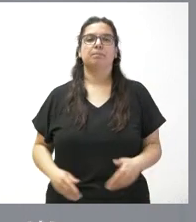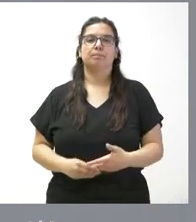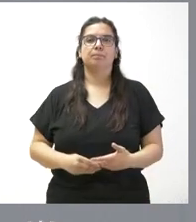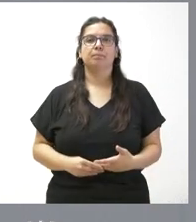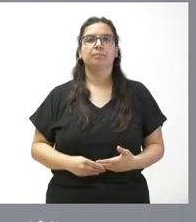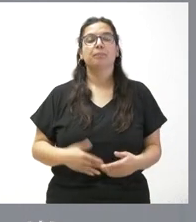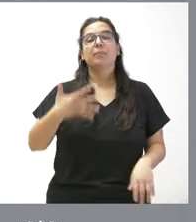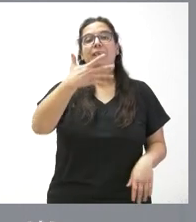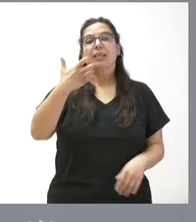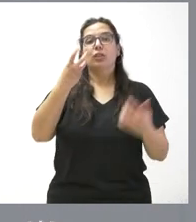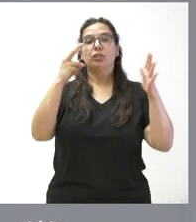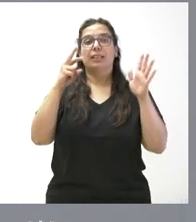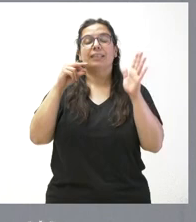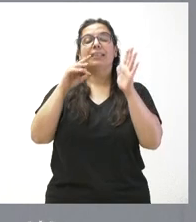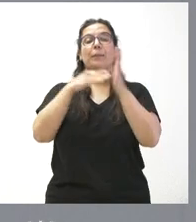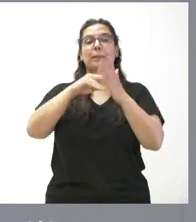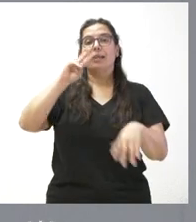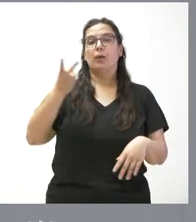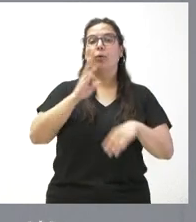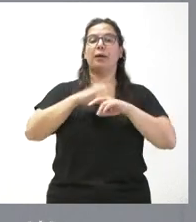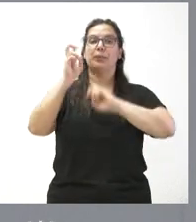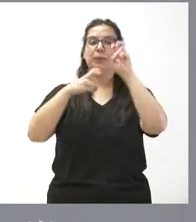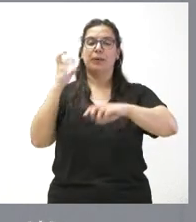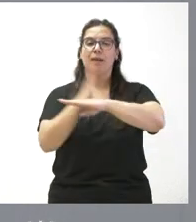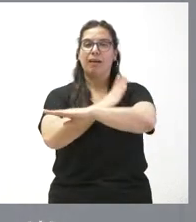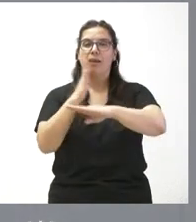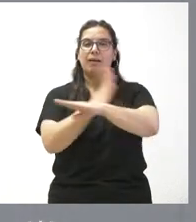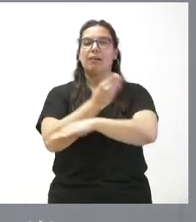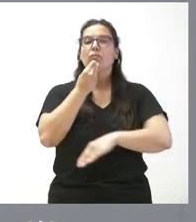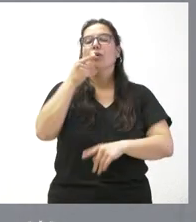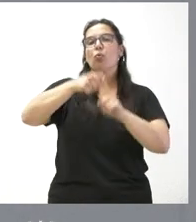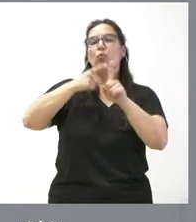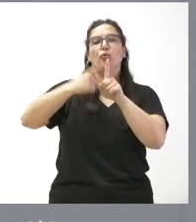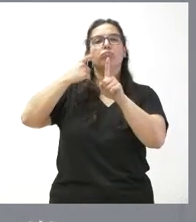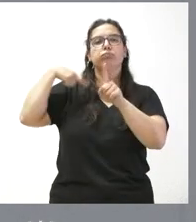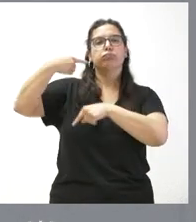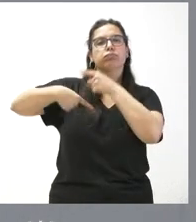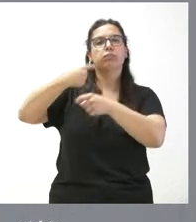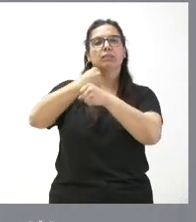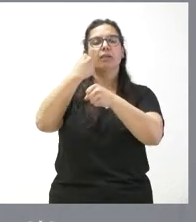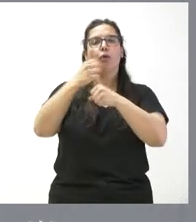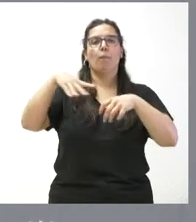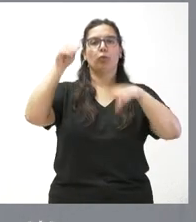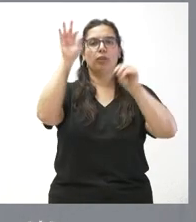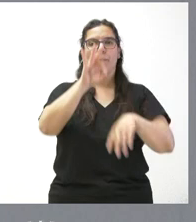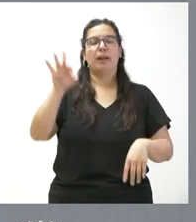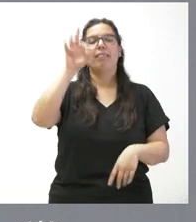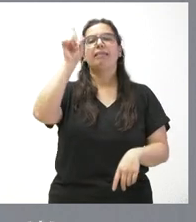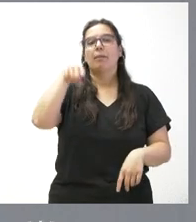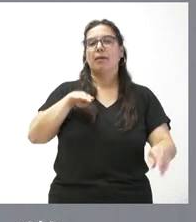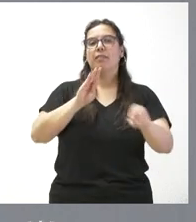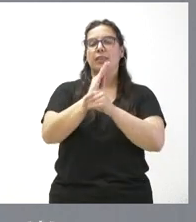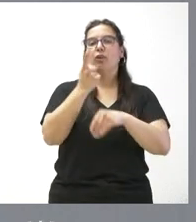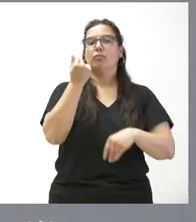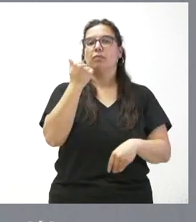570.000 euros para la restauración de pastizales y usos tradicionales en la montaña palentina, también procedentes la financiación de